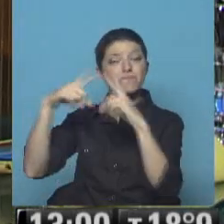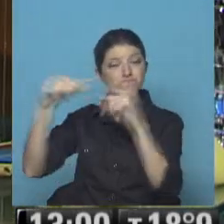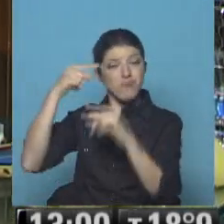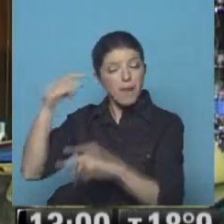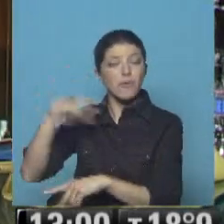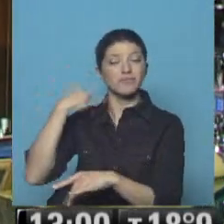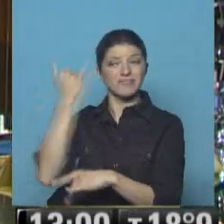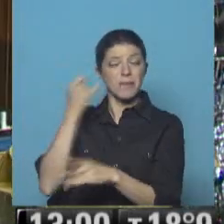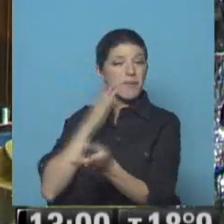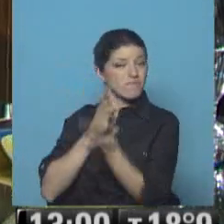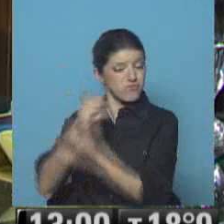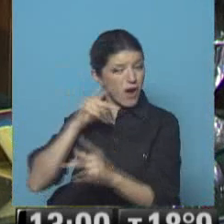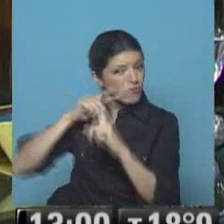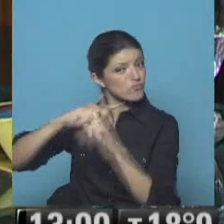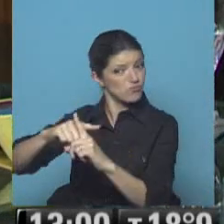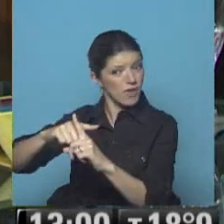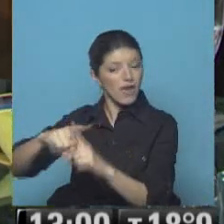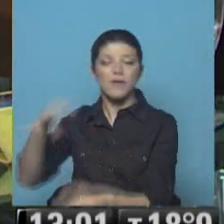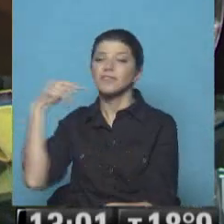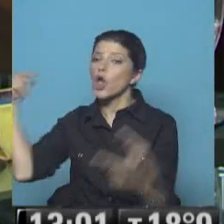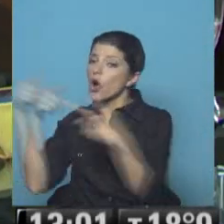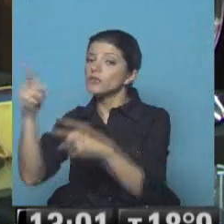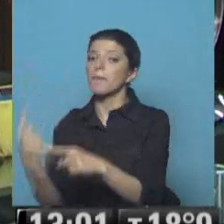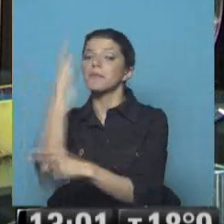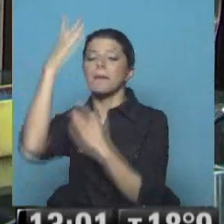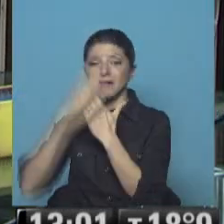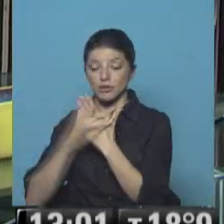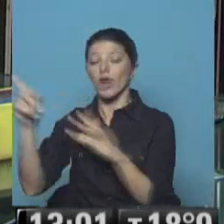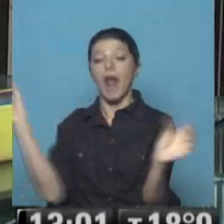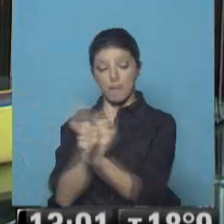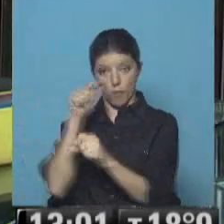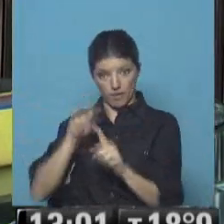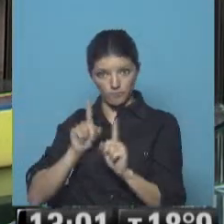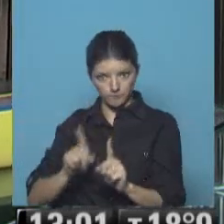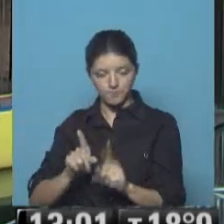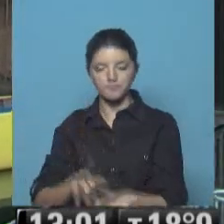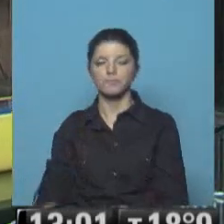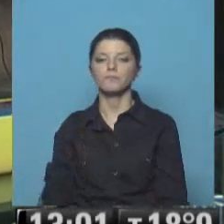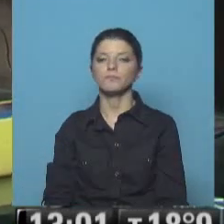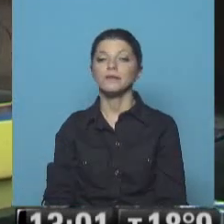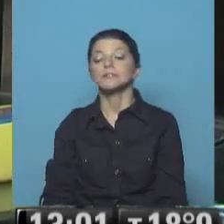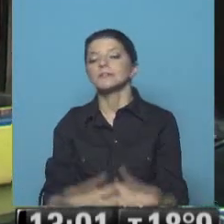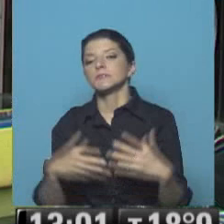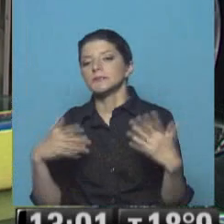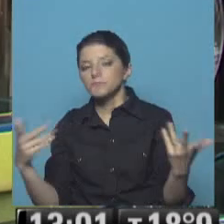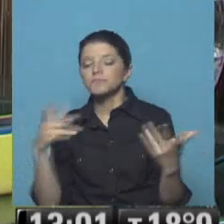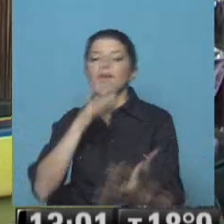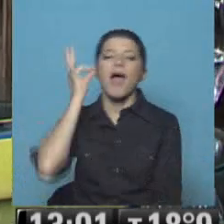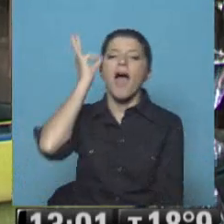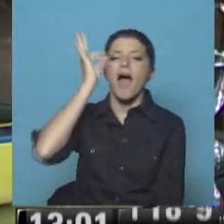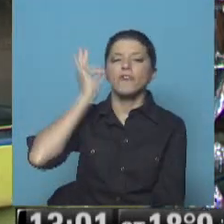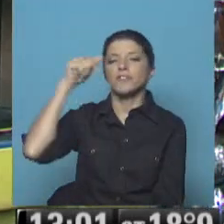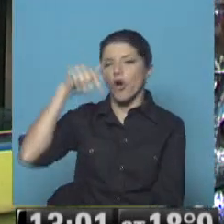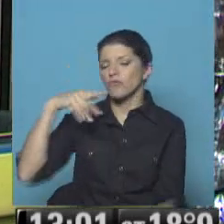importantes en Japón en contra del primer ministro Abe, justamente por este tema. Y lamentablemente en África hubo